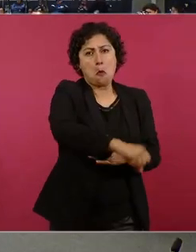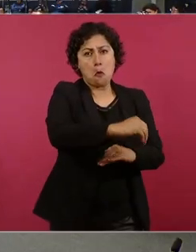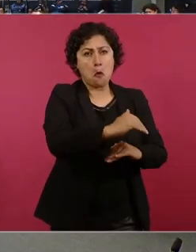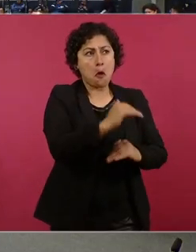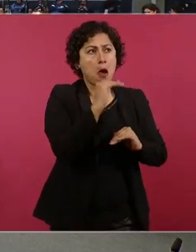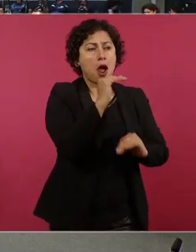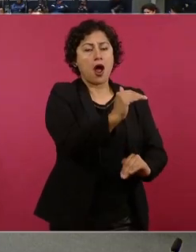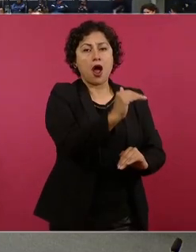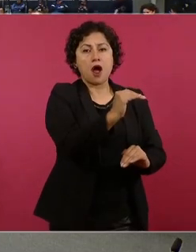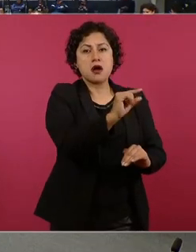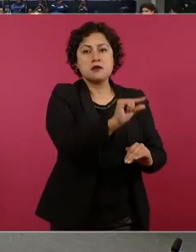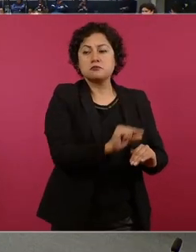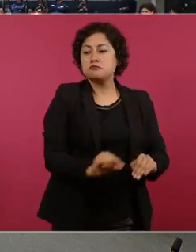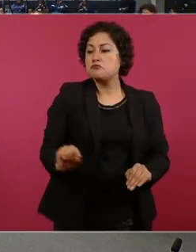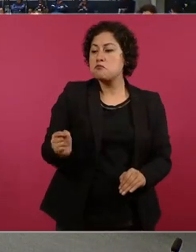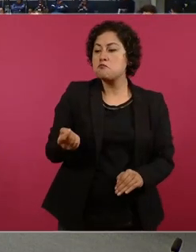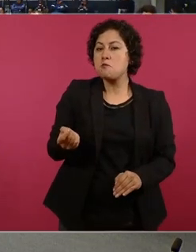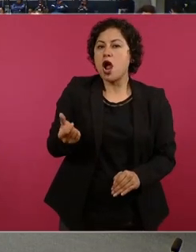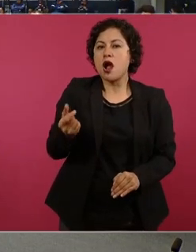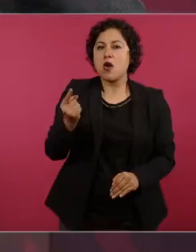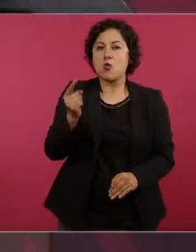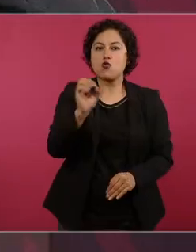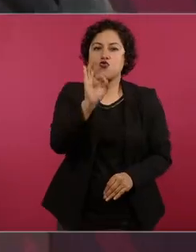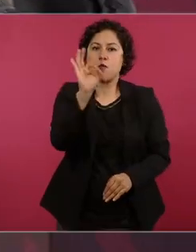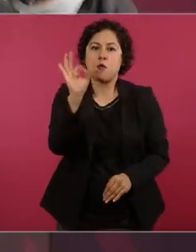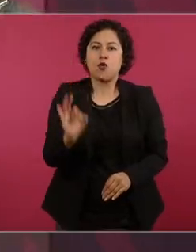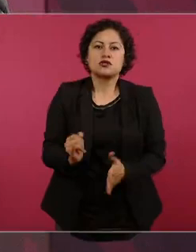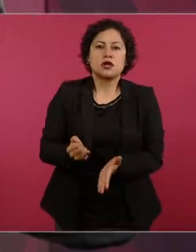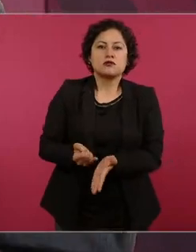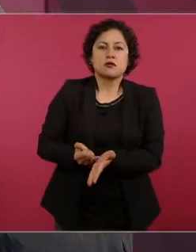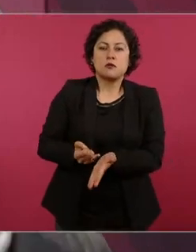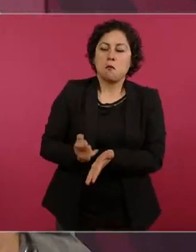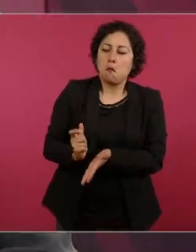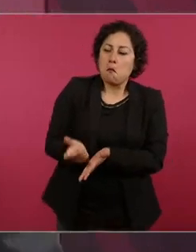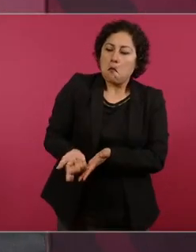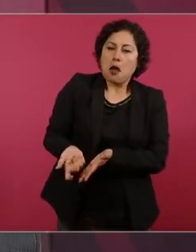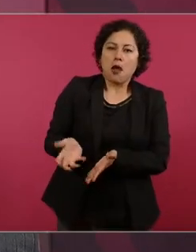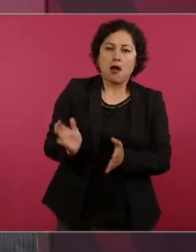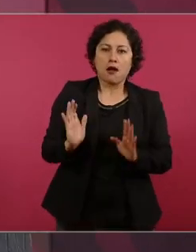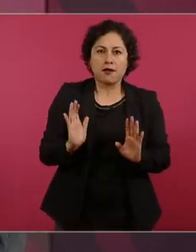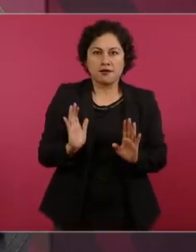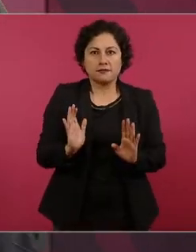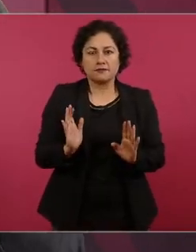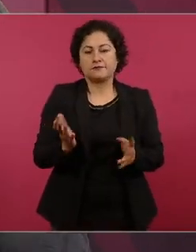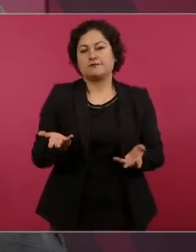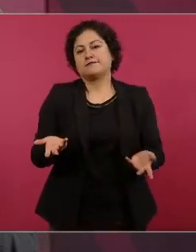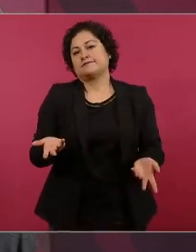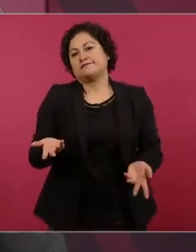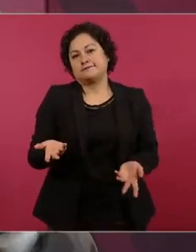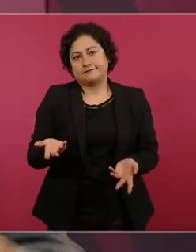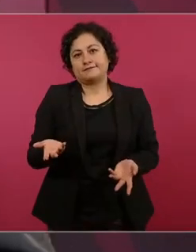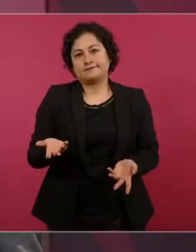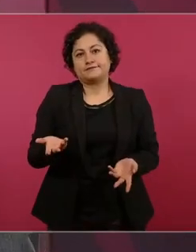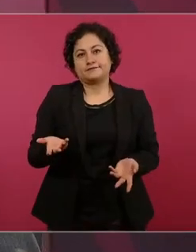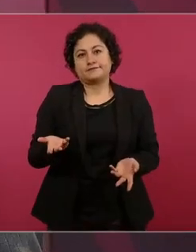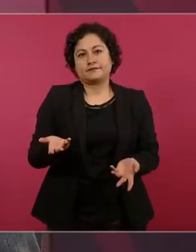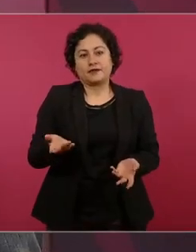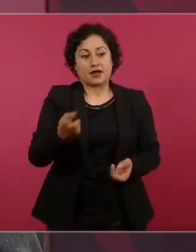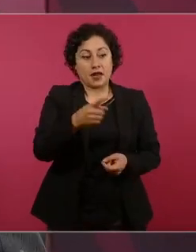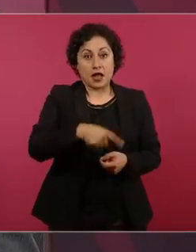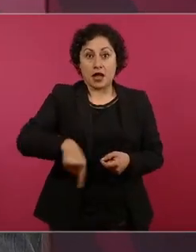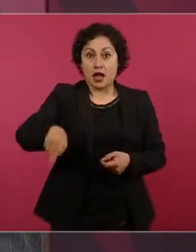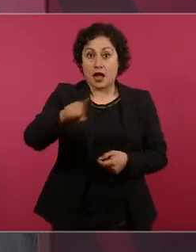dos por ciento proporcionalmente desde luego pagaban más los trabajadores